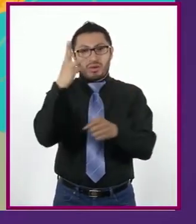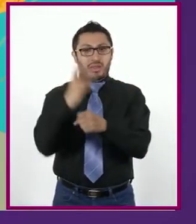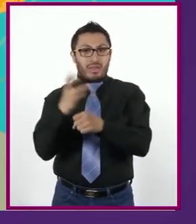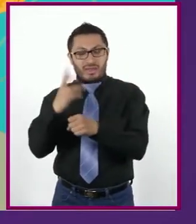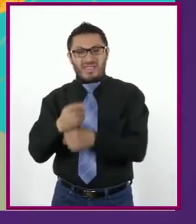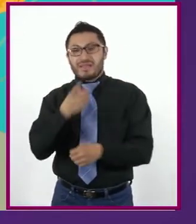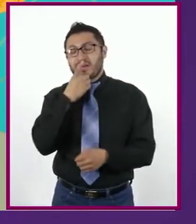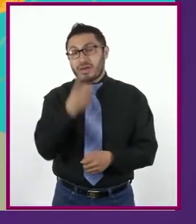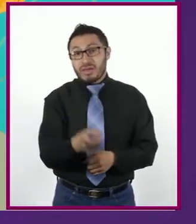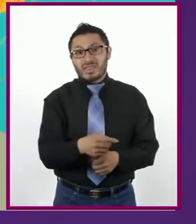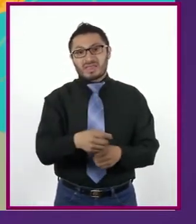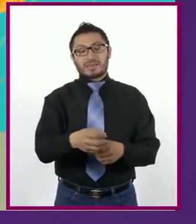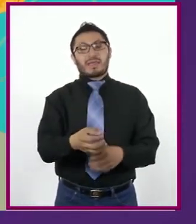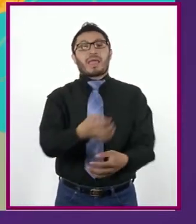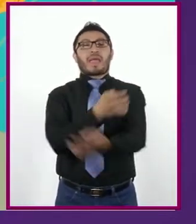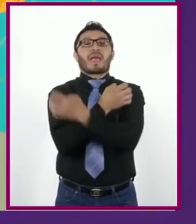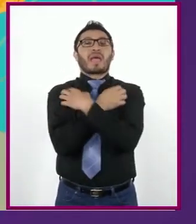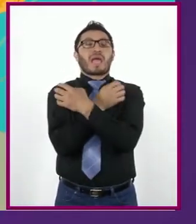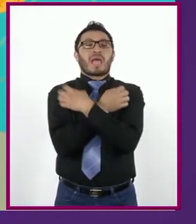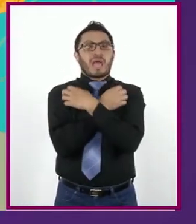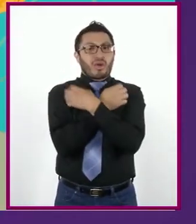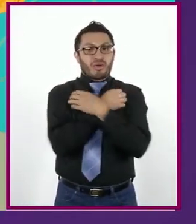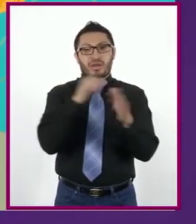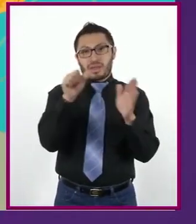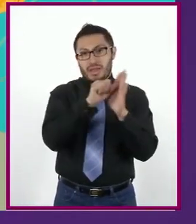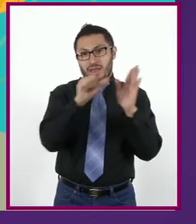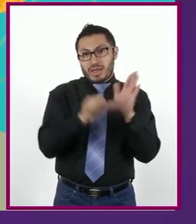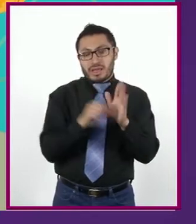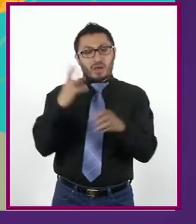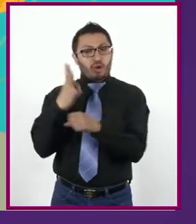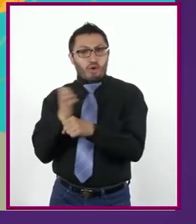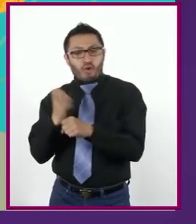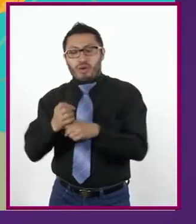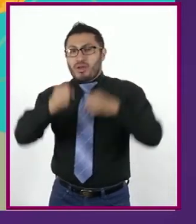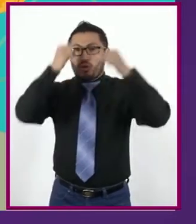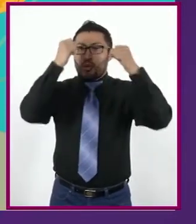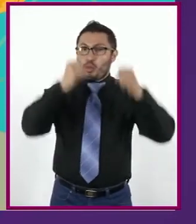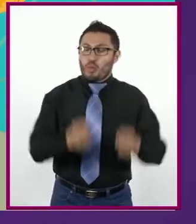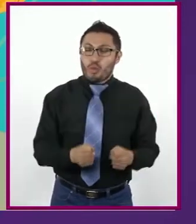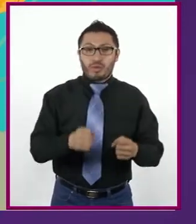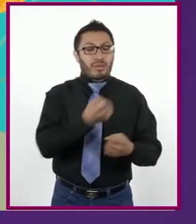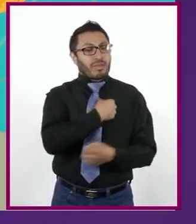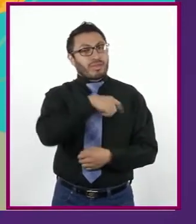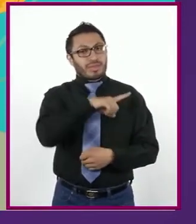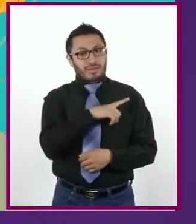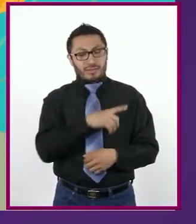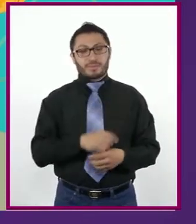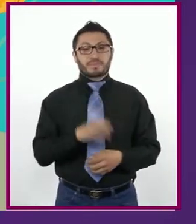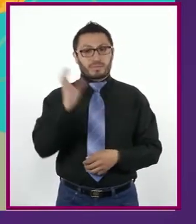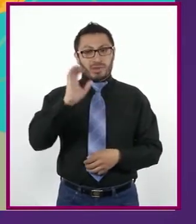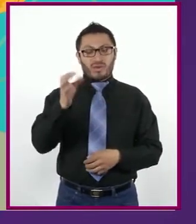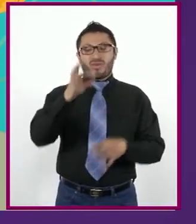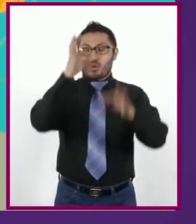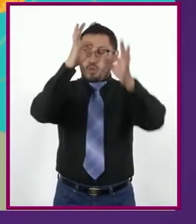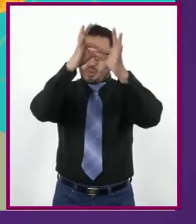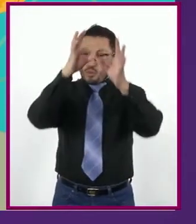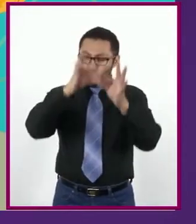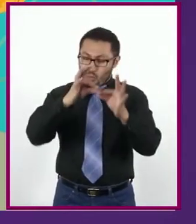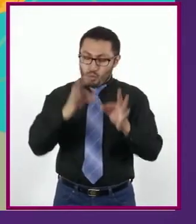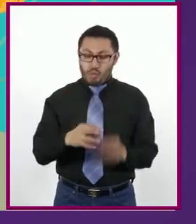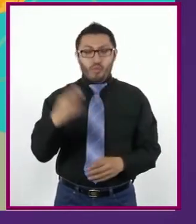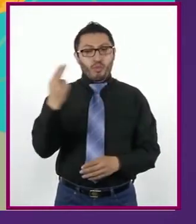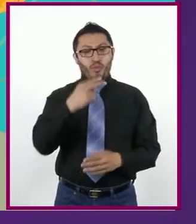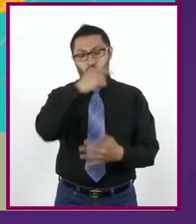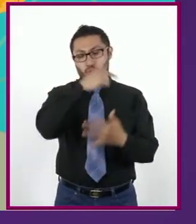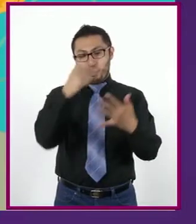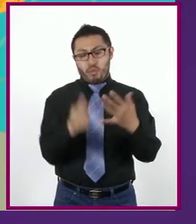garantiza la educación y el artículo cuarto garantiza la salud. Cuando se satisfacen estas necesidades